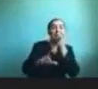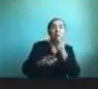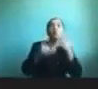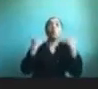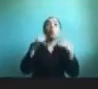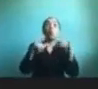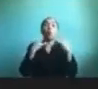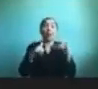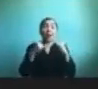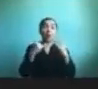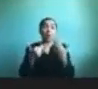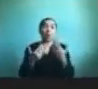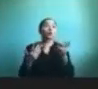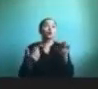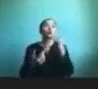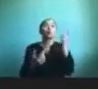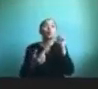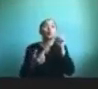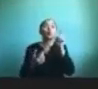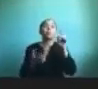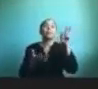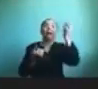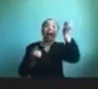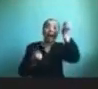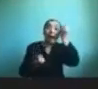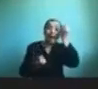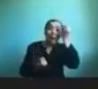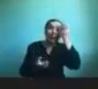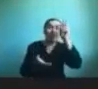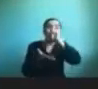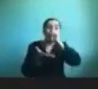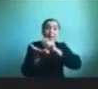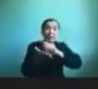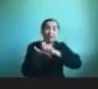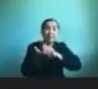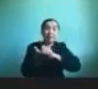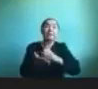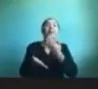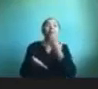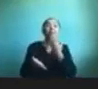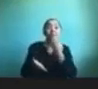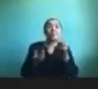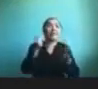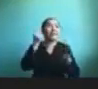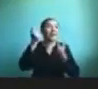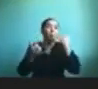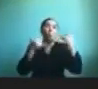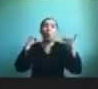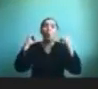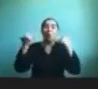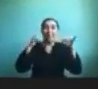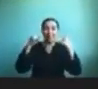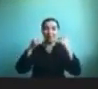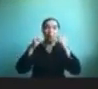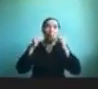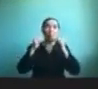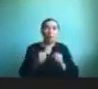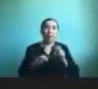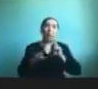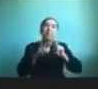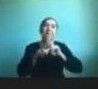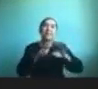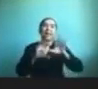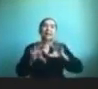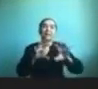aprender a escribir sino que es una tarea divertida y lo pasan bien los niños entonces también podemos hacer actividades entre hermanos con la